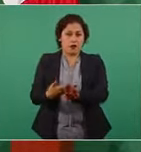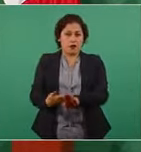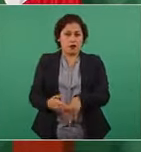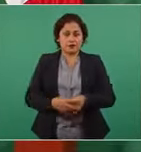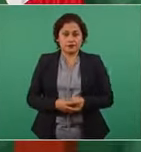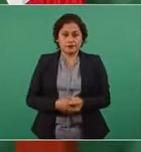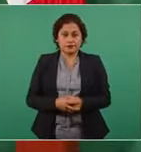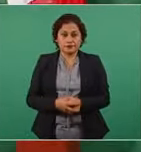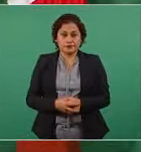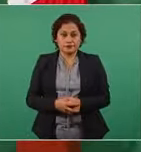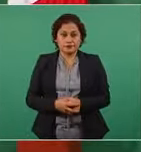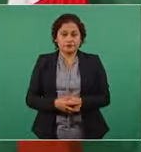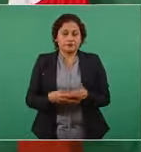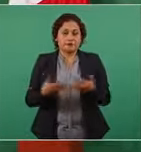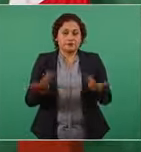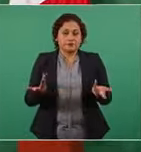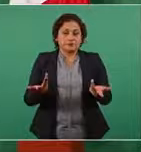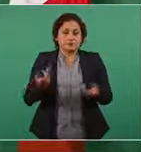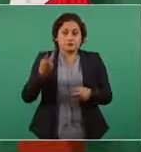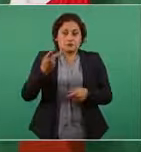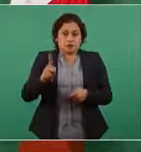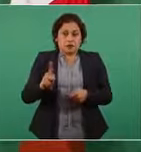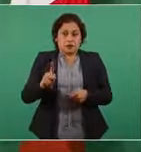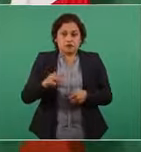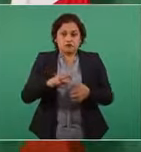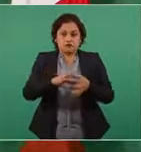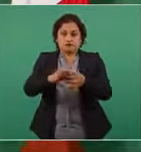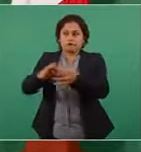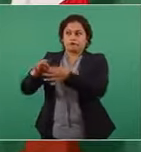y unió a todos en su contra